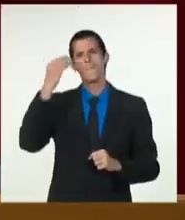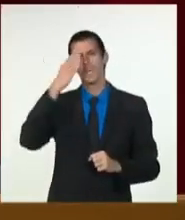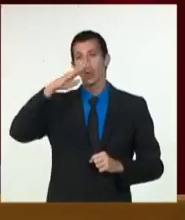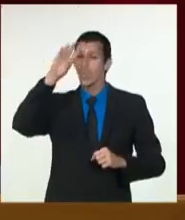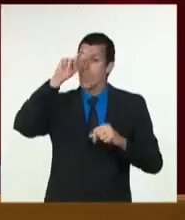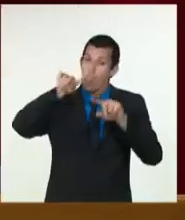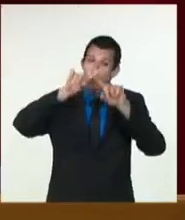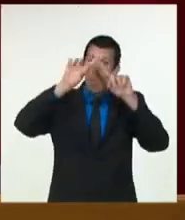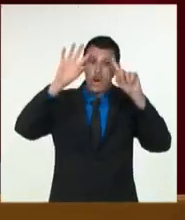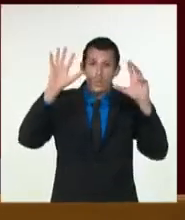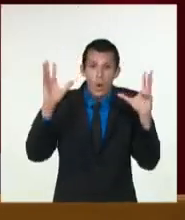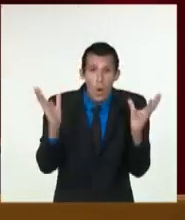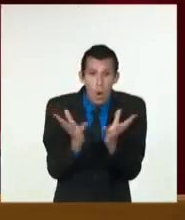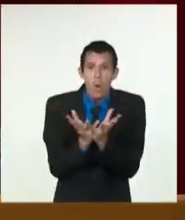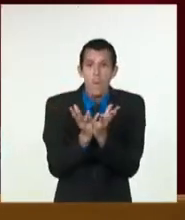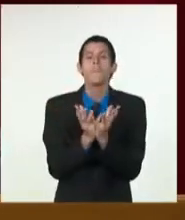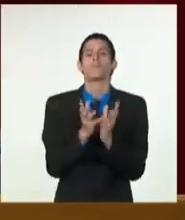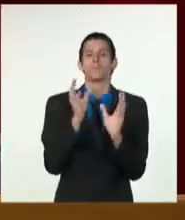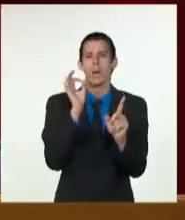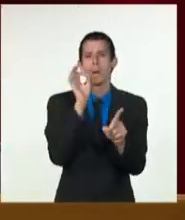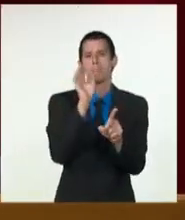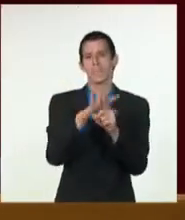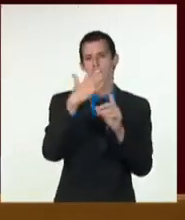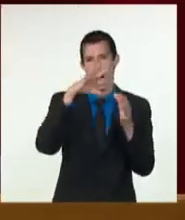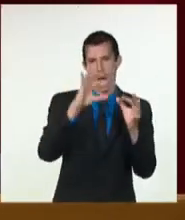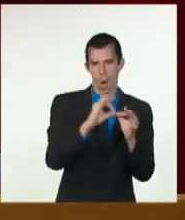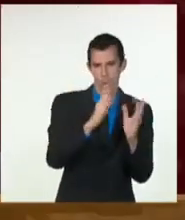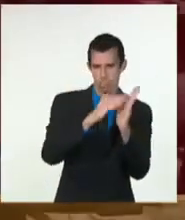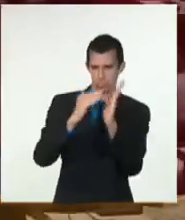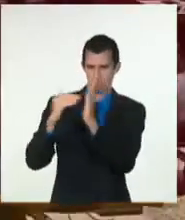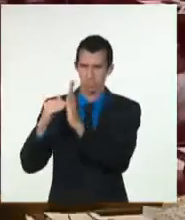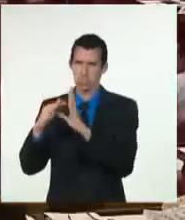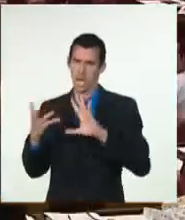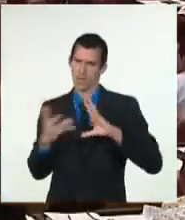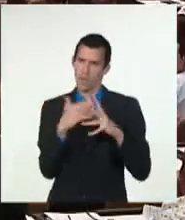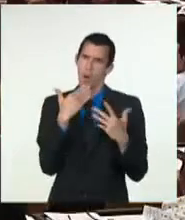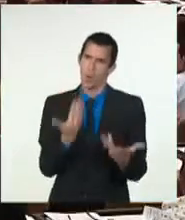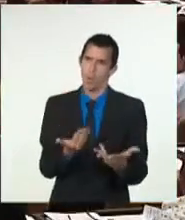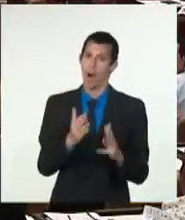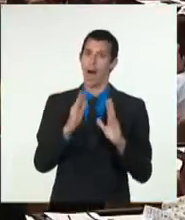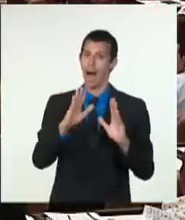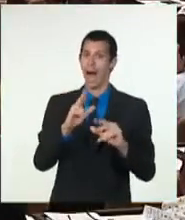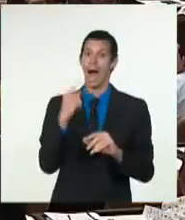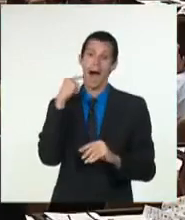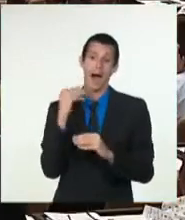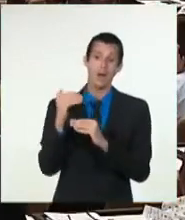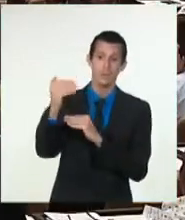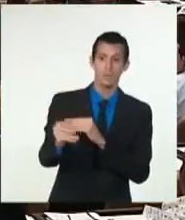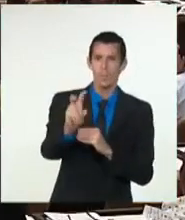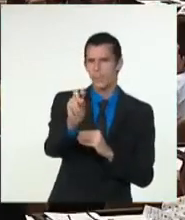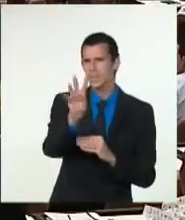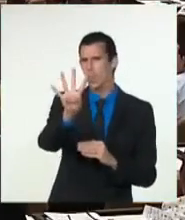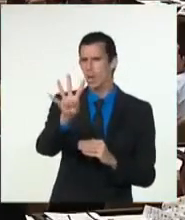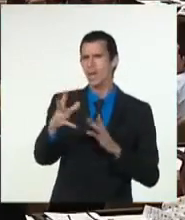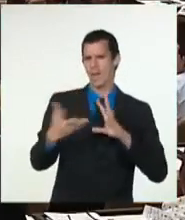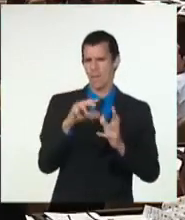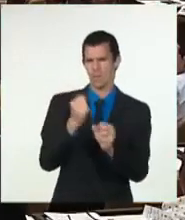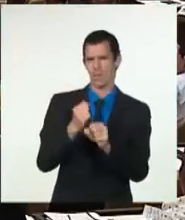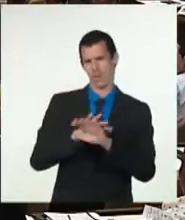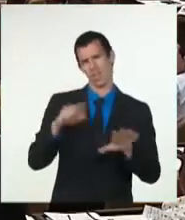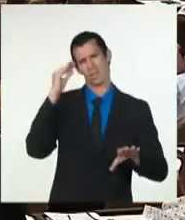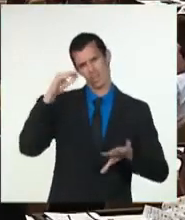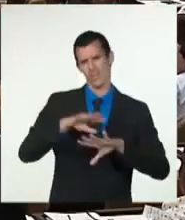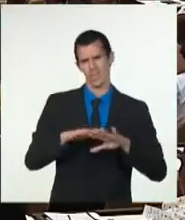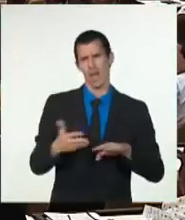el segundo semestre de este año y el primero de 2024. Ese programa debe permitirnos